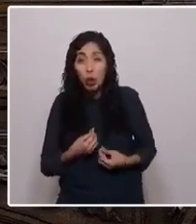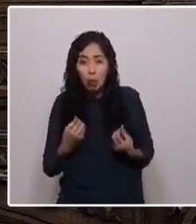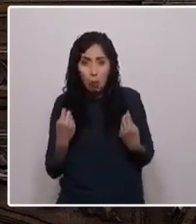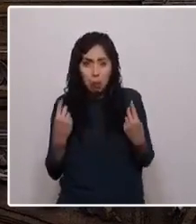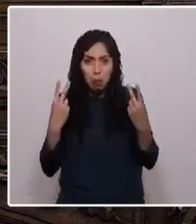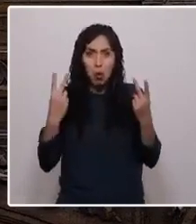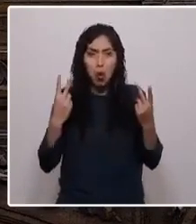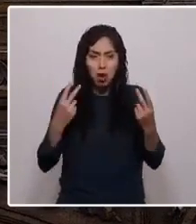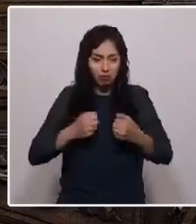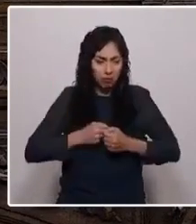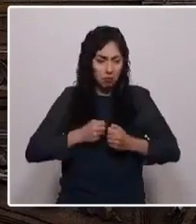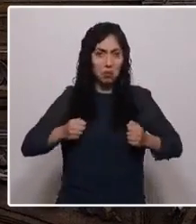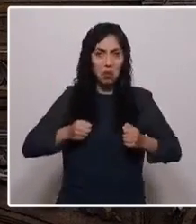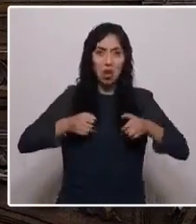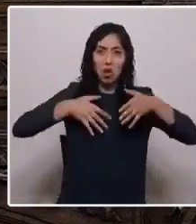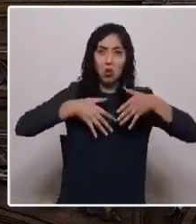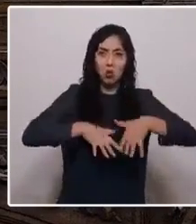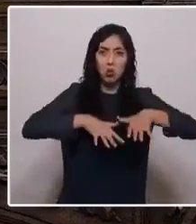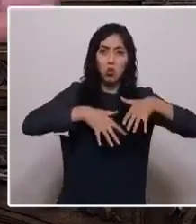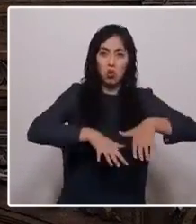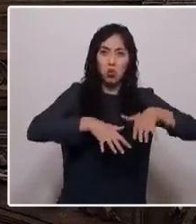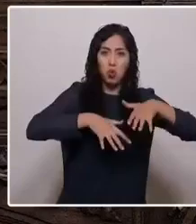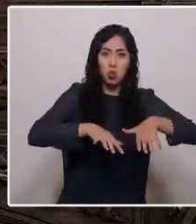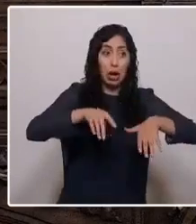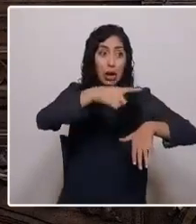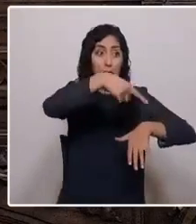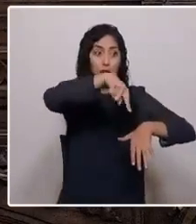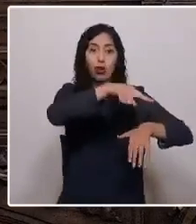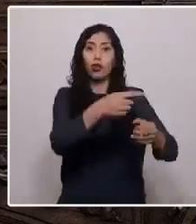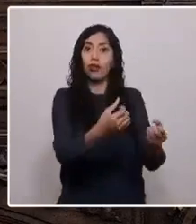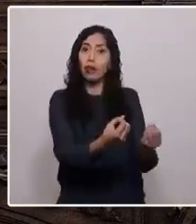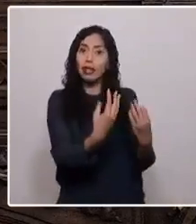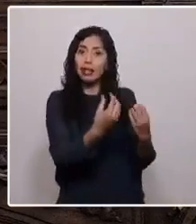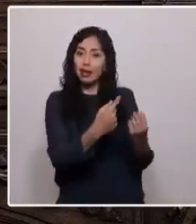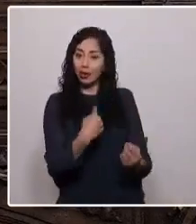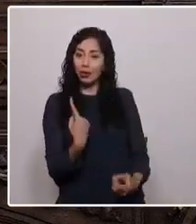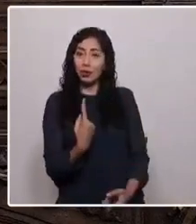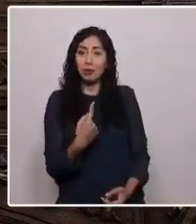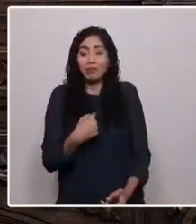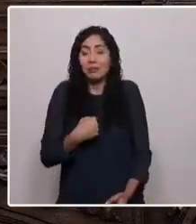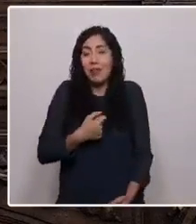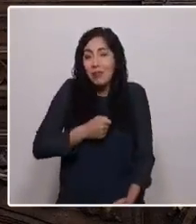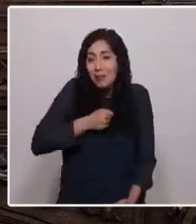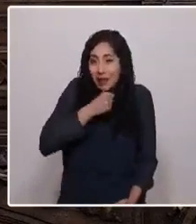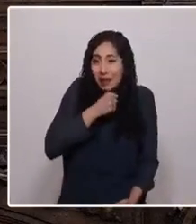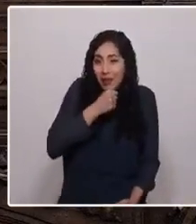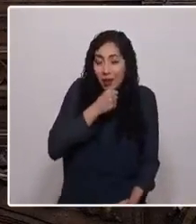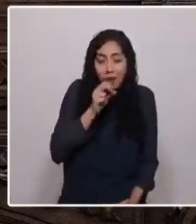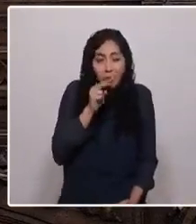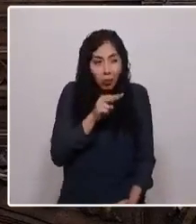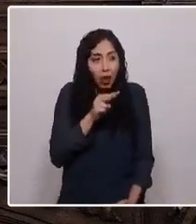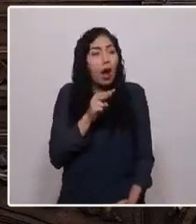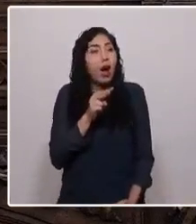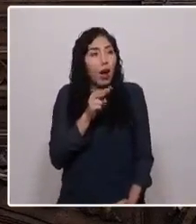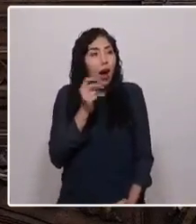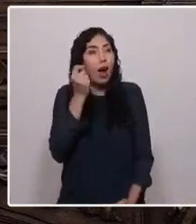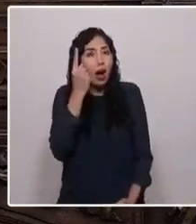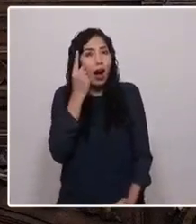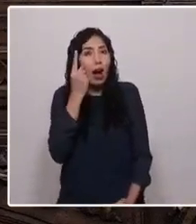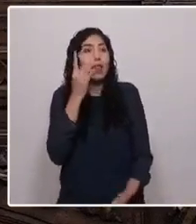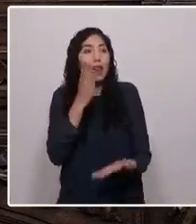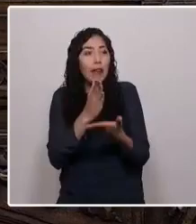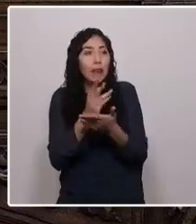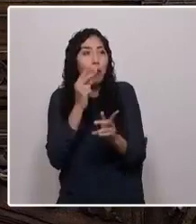enseñó a los demás, que además estamos un poco más viejos, ¿no es cierto?, que teníamos que darle otra mirada a las